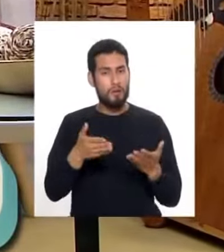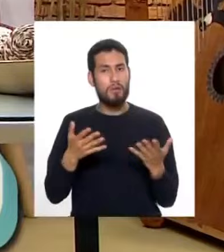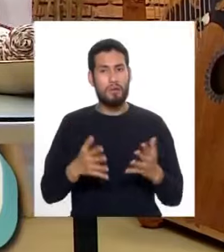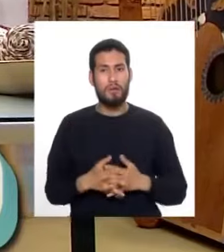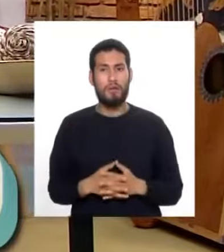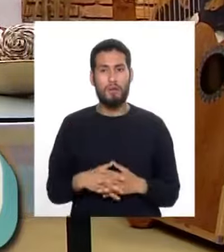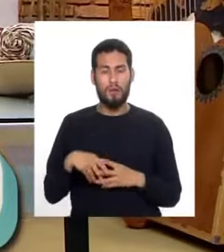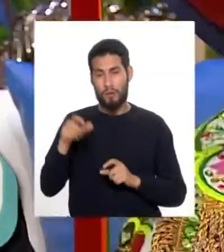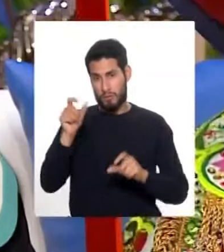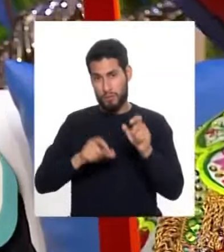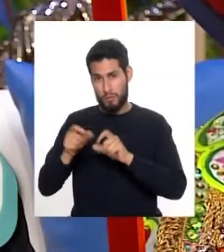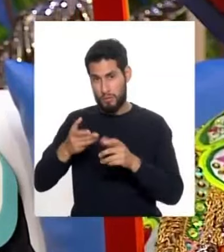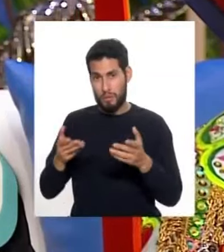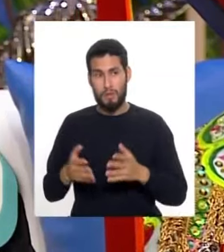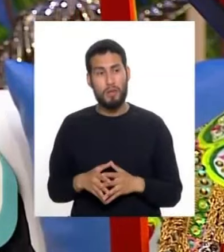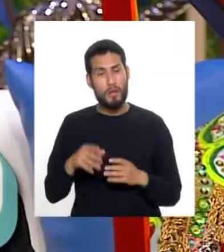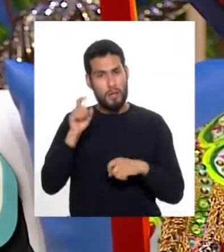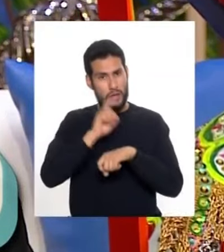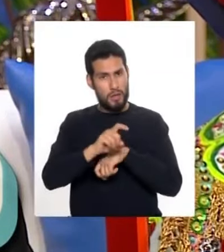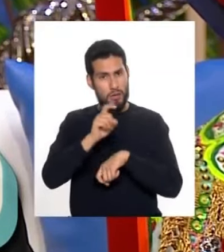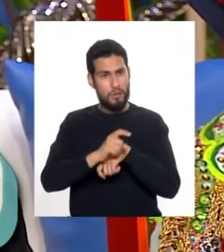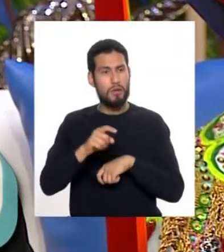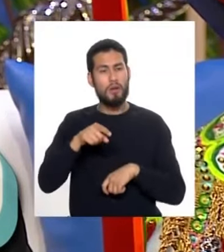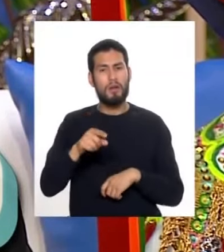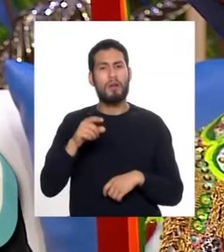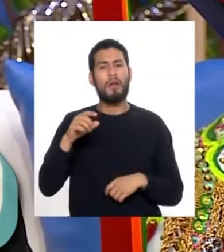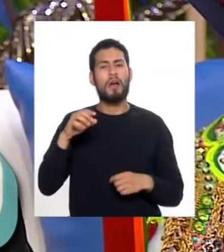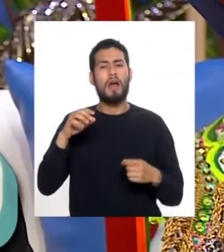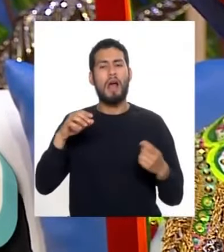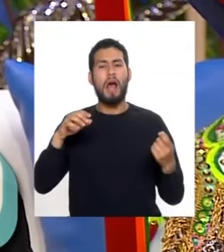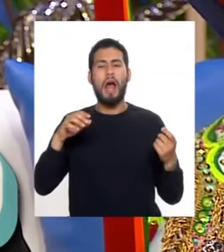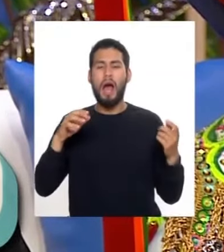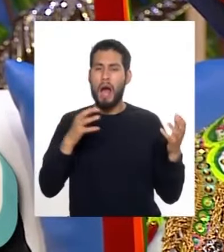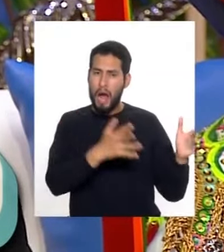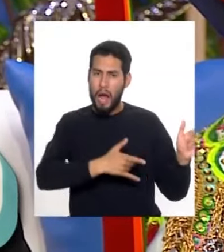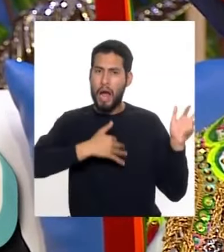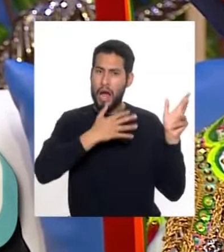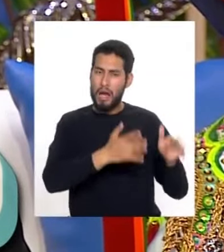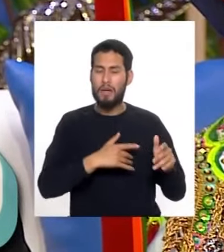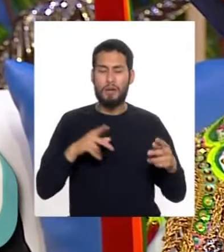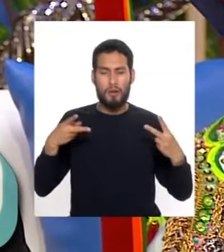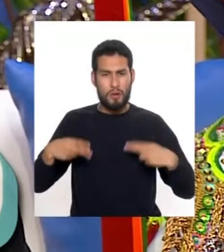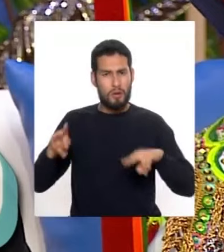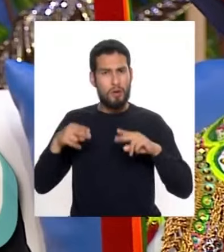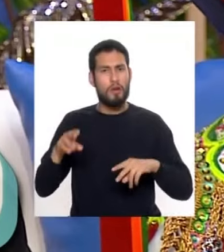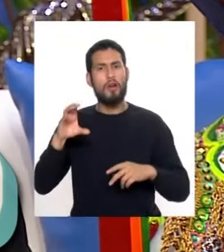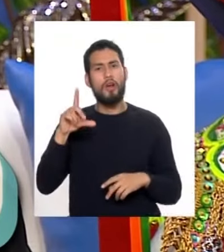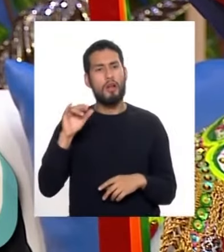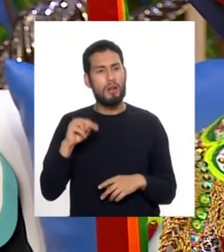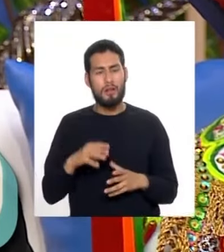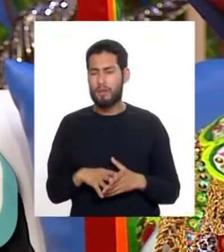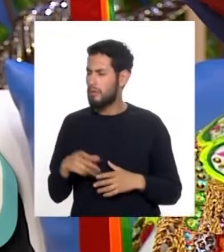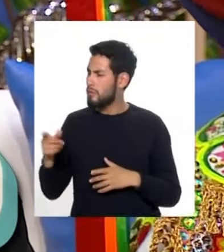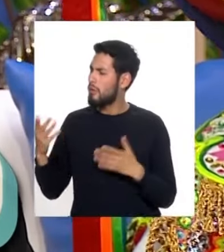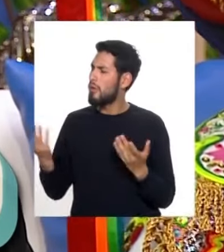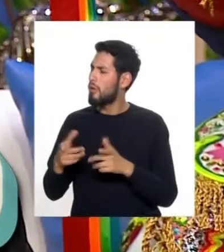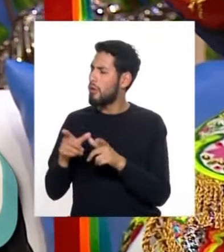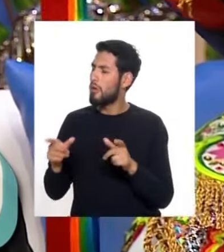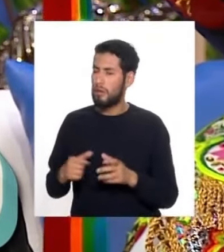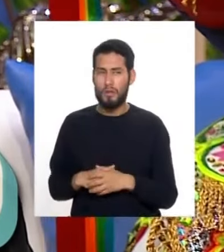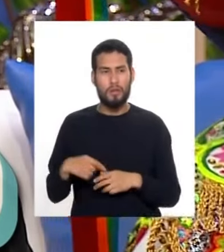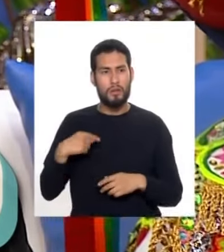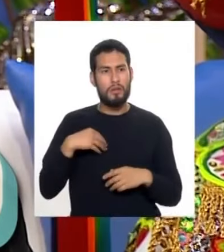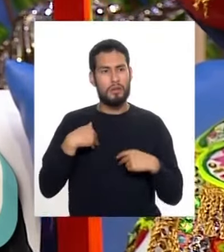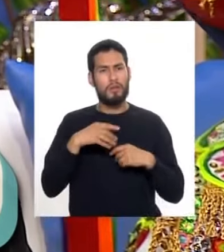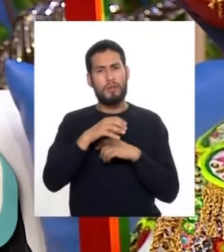público, la enseñanza del violín, del arpa, de lanzatijeras, de los carnavales. ¿Dónde están maestros? En Chorrillo,